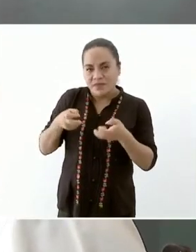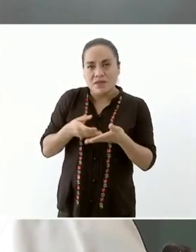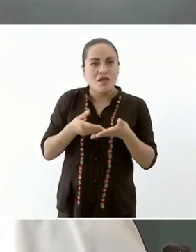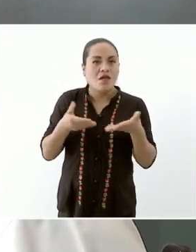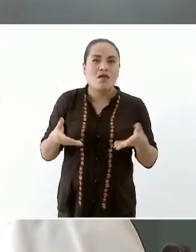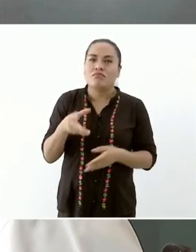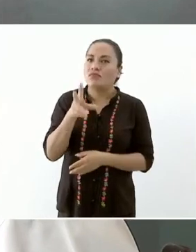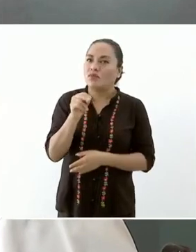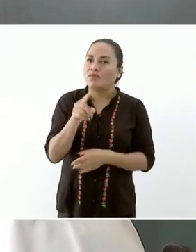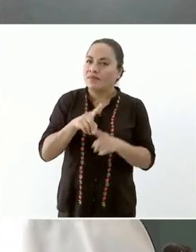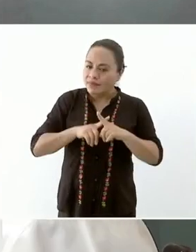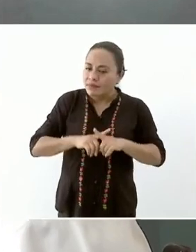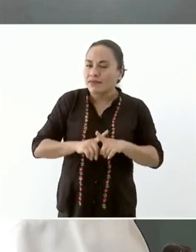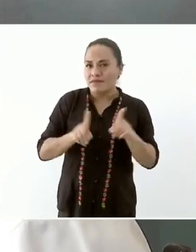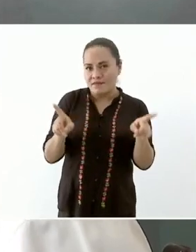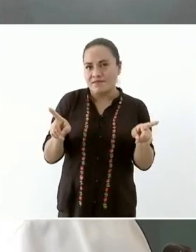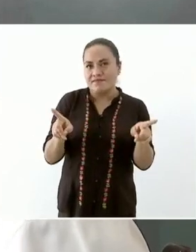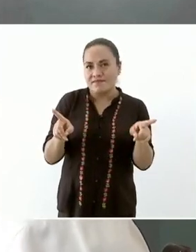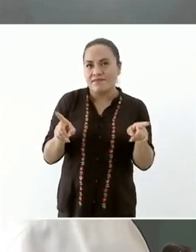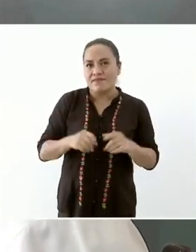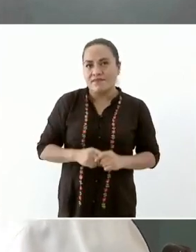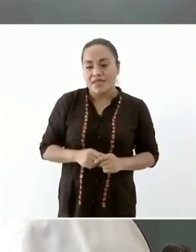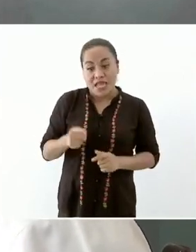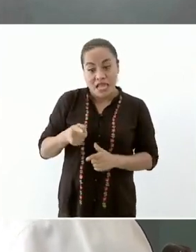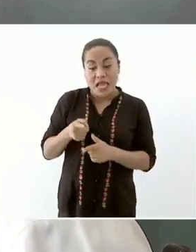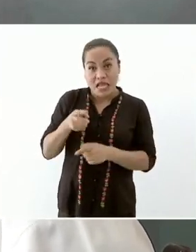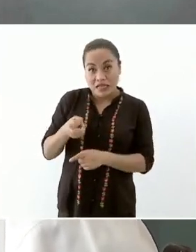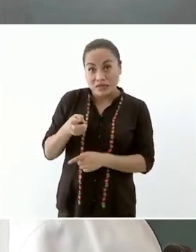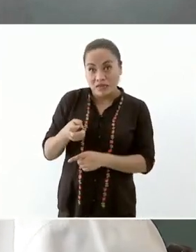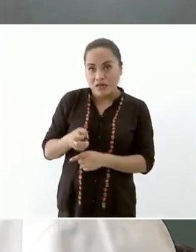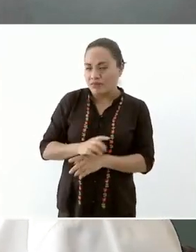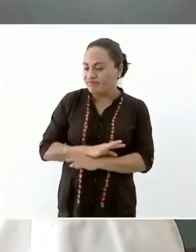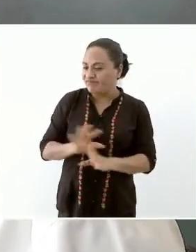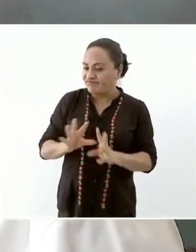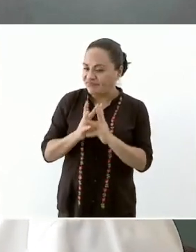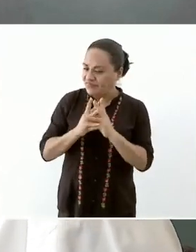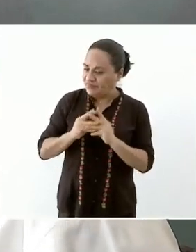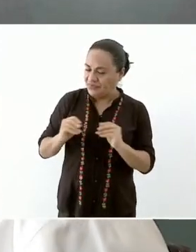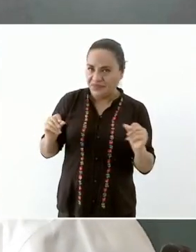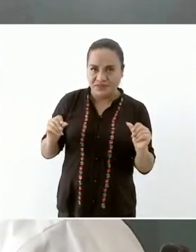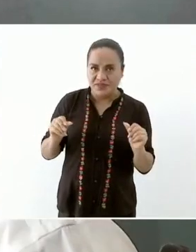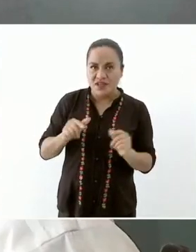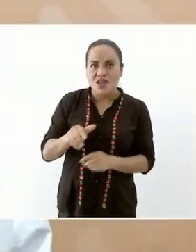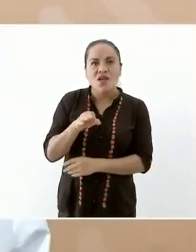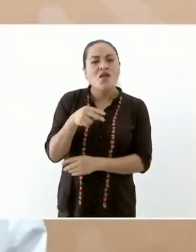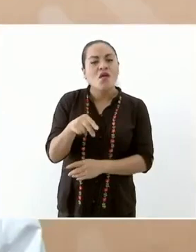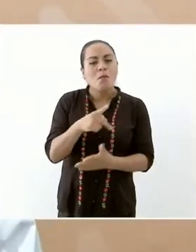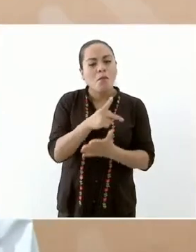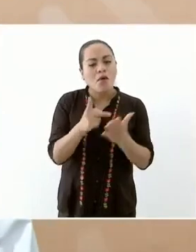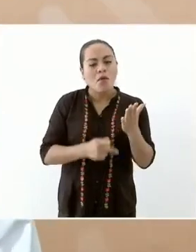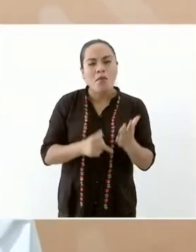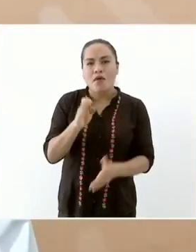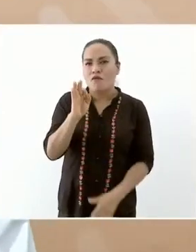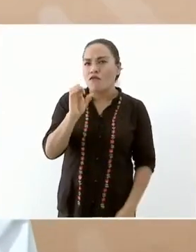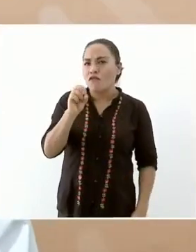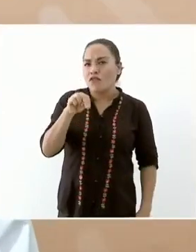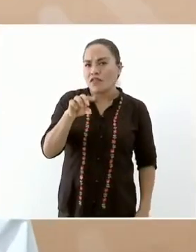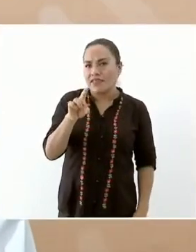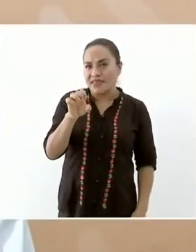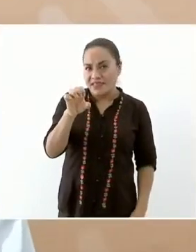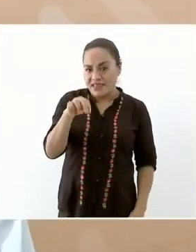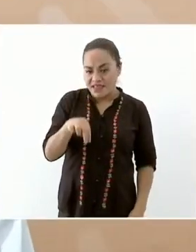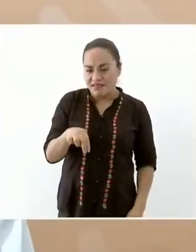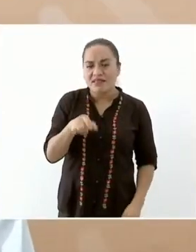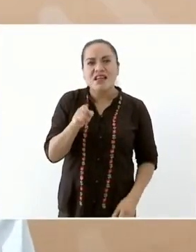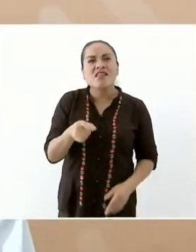por eso se desapareció el famoso fondem que era